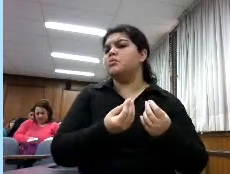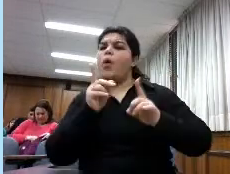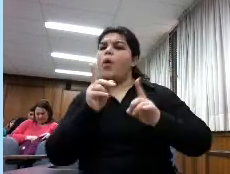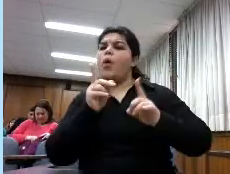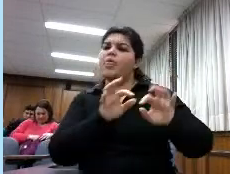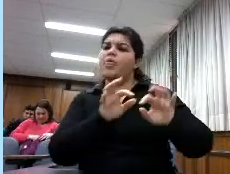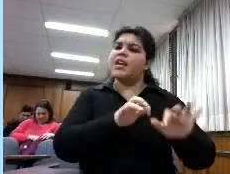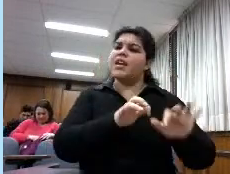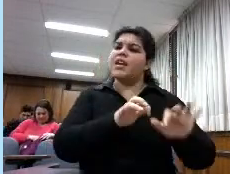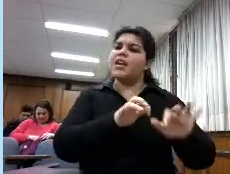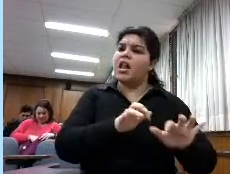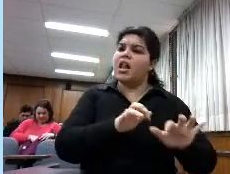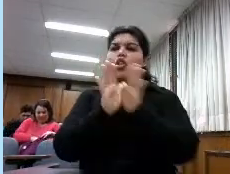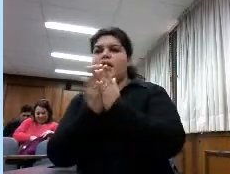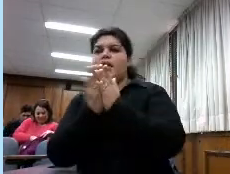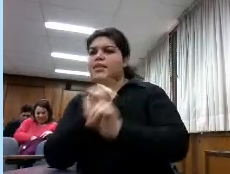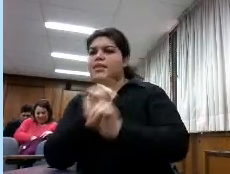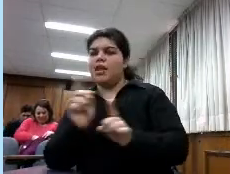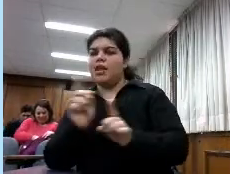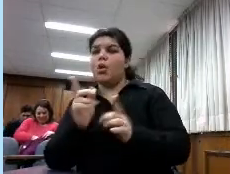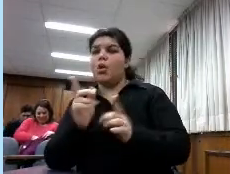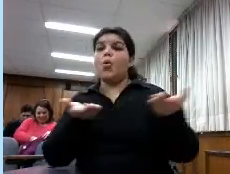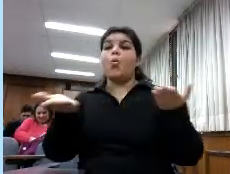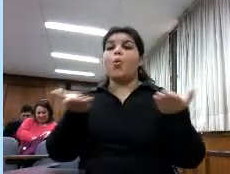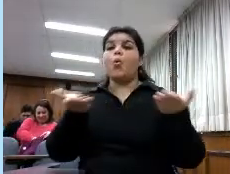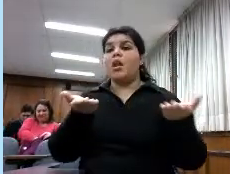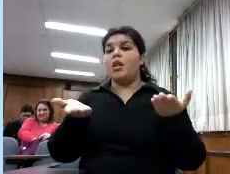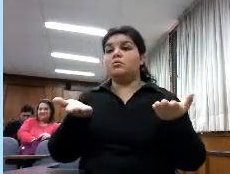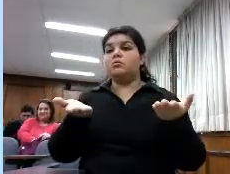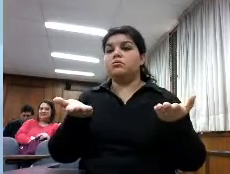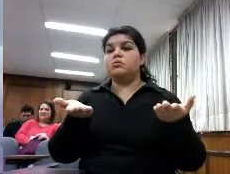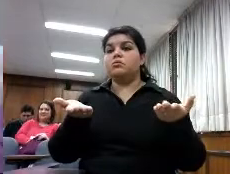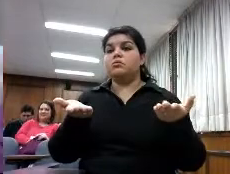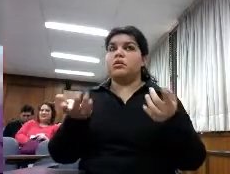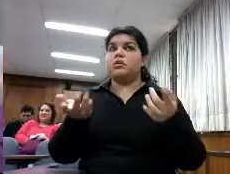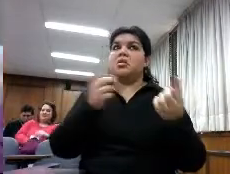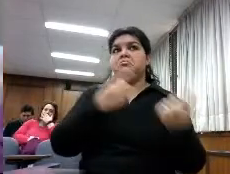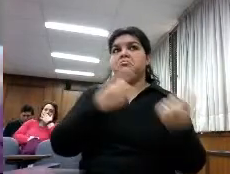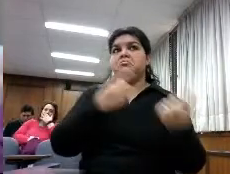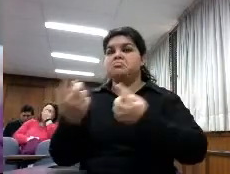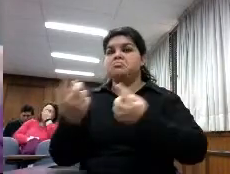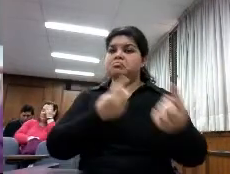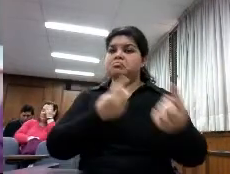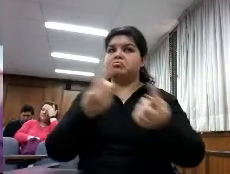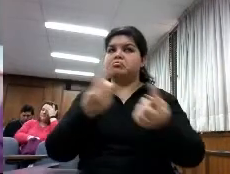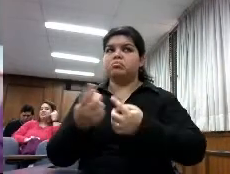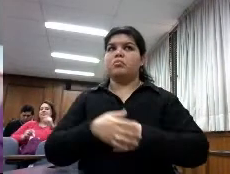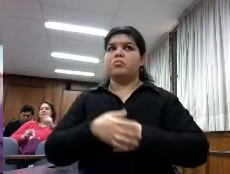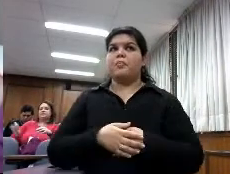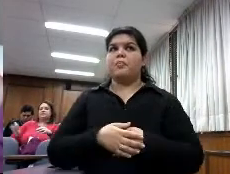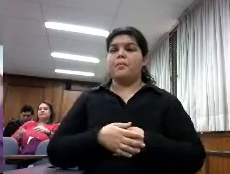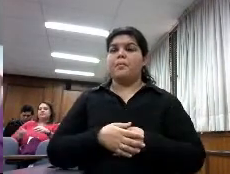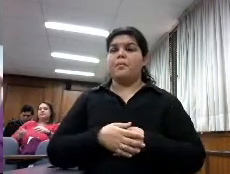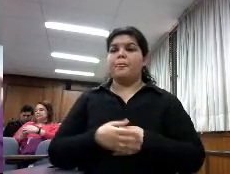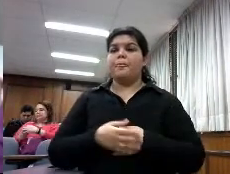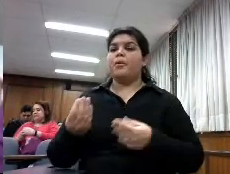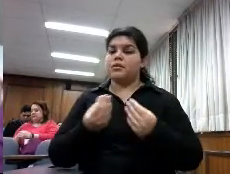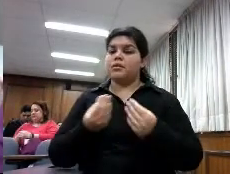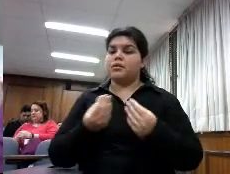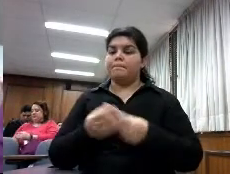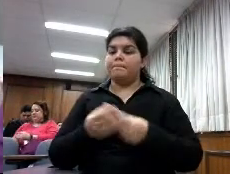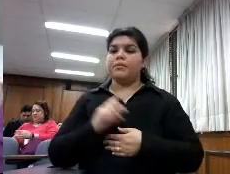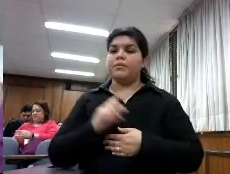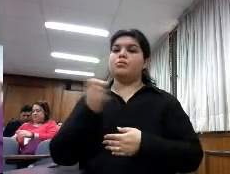decía que prefería uno u otro aproximadamente y cuando preguntábamos también ¿por qué no